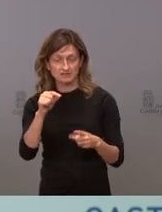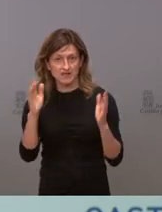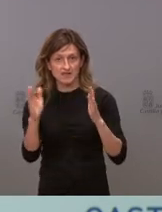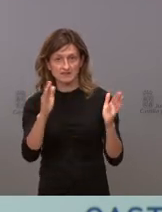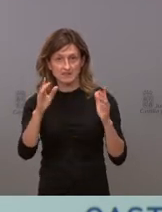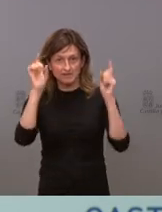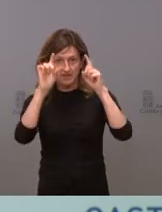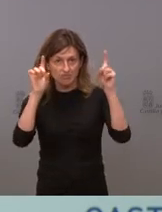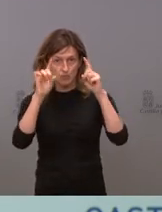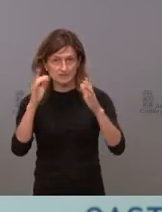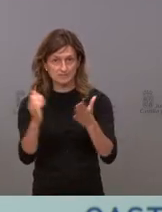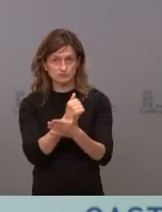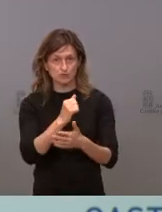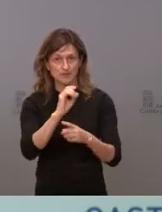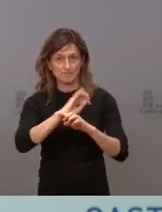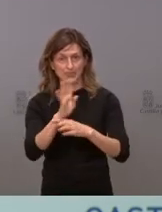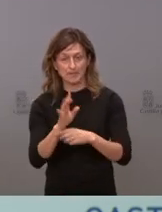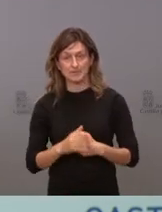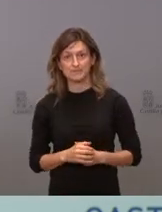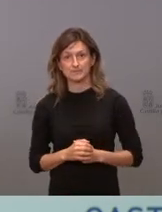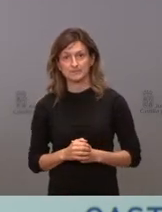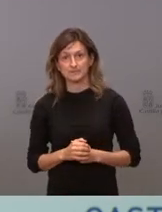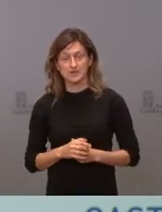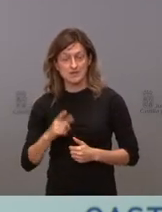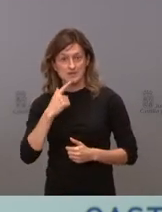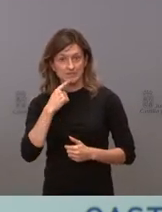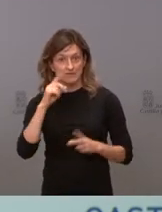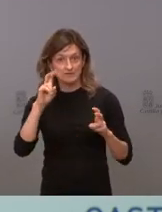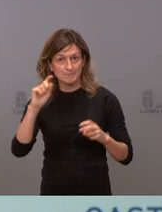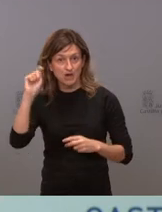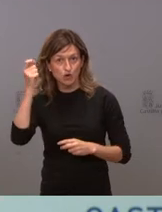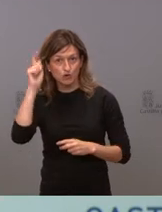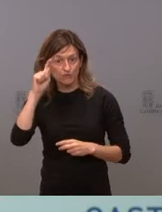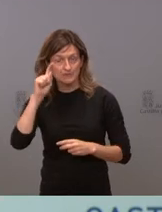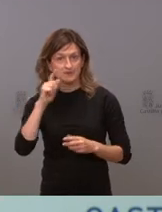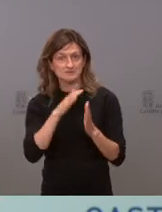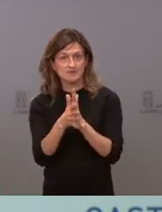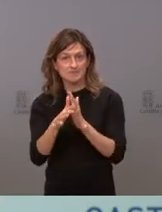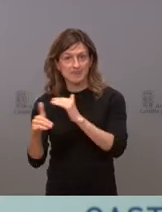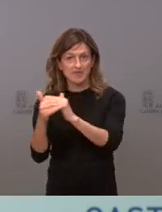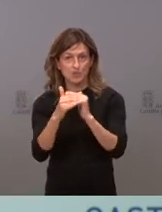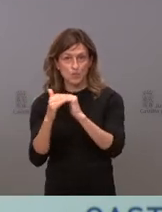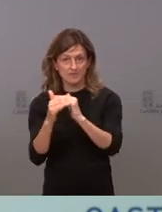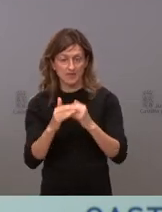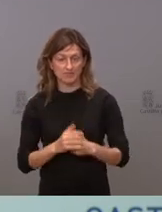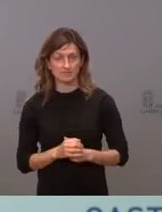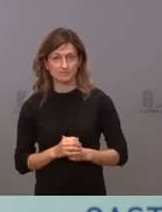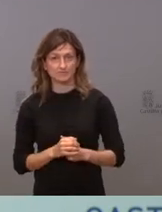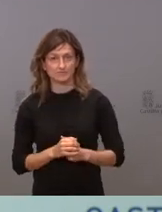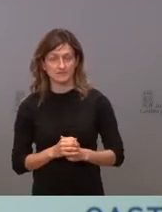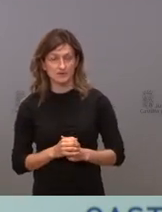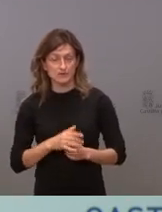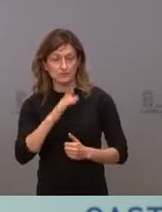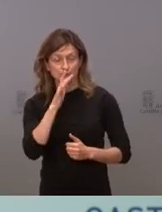educativas a pesar de la pandemia. Y ese no es un logro solamente educativo, es un logro de igualdad. Donde más desigualdad se